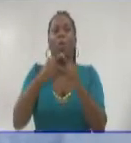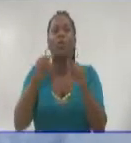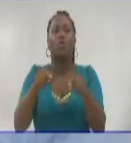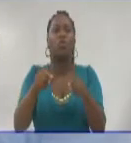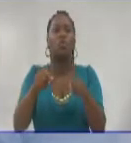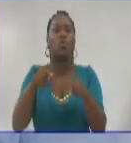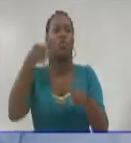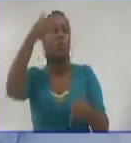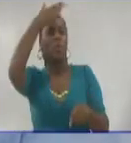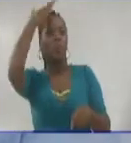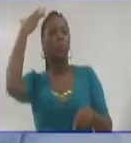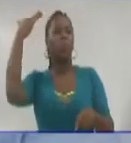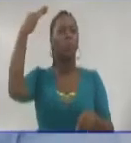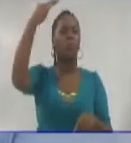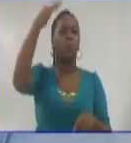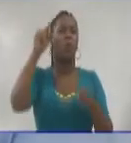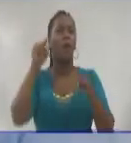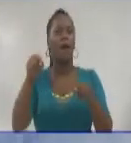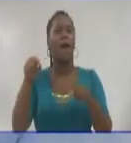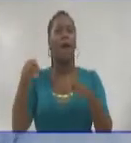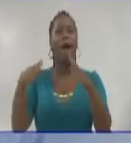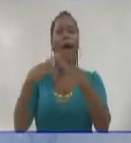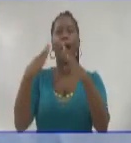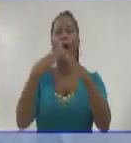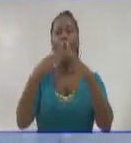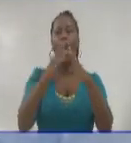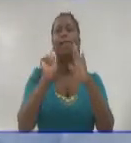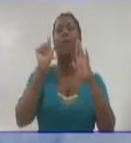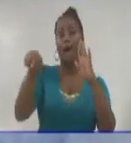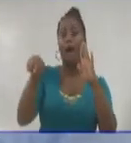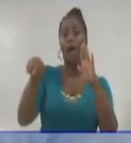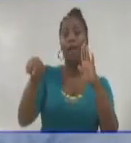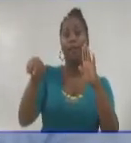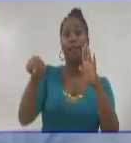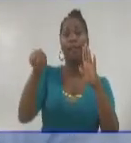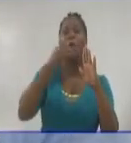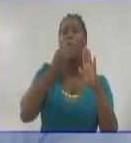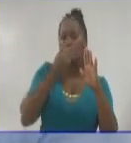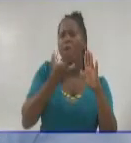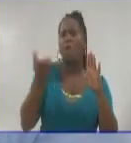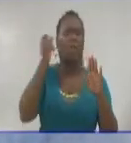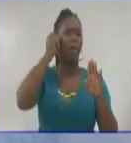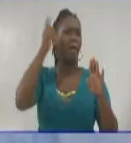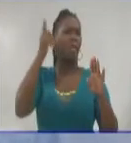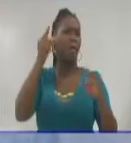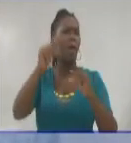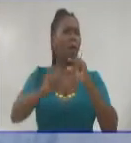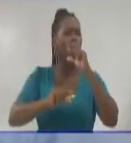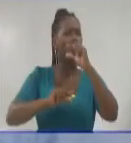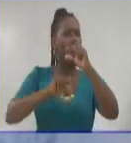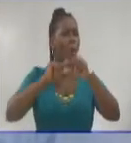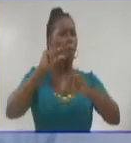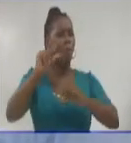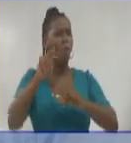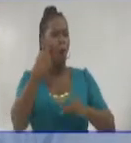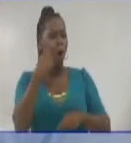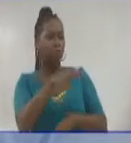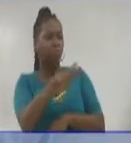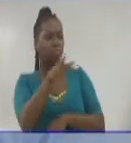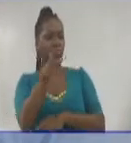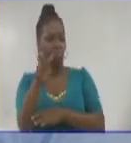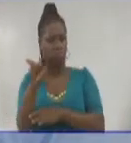sueño de construir incluso una casa, un espacio, un lugar. Es un poco eso también, un poco para que tú reflexiones, un poco para que tú mires